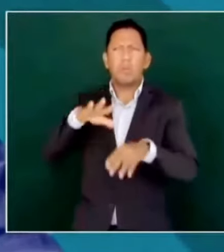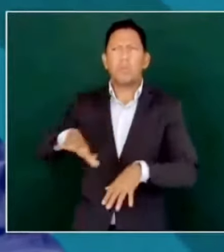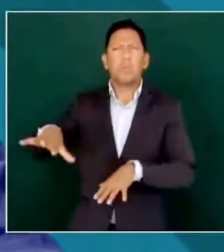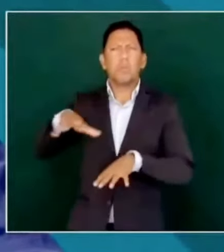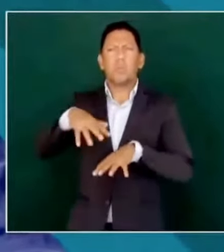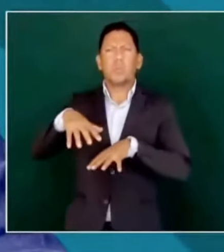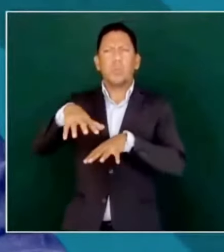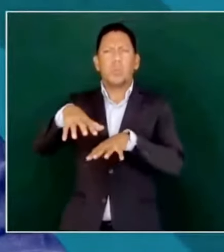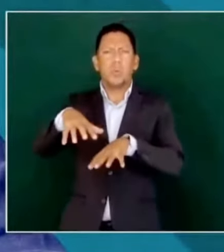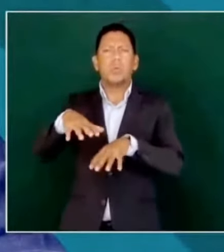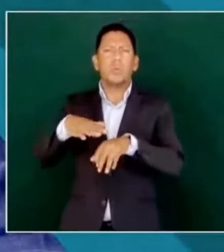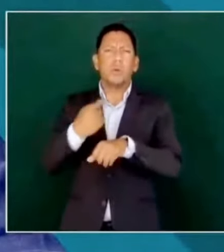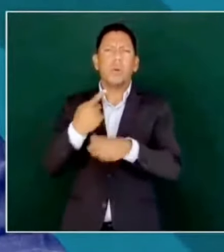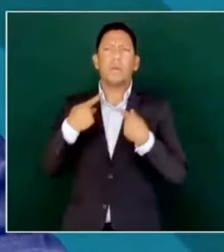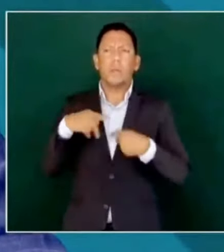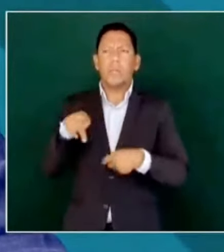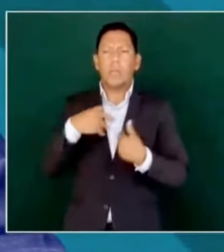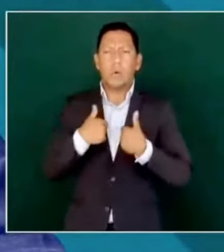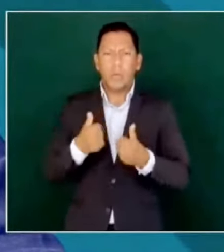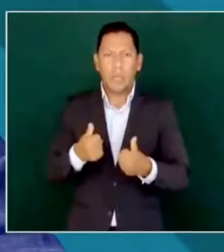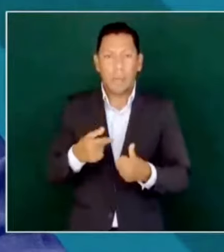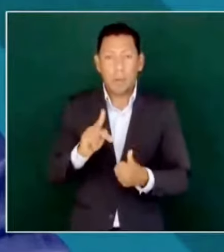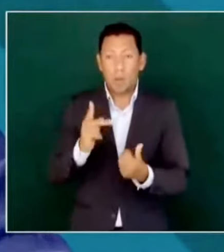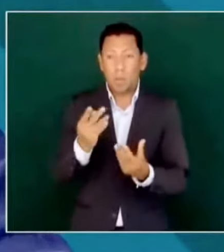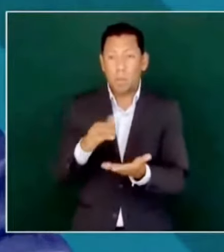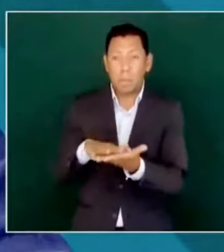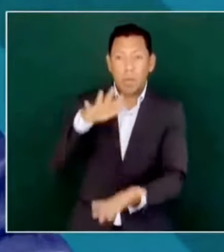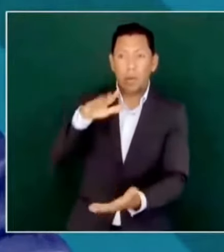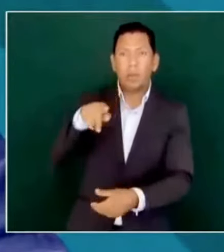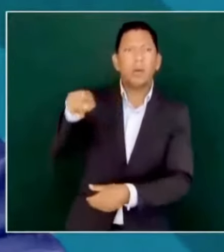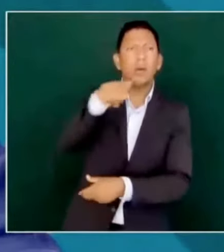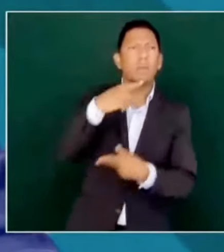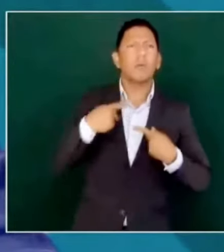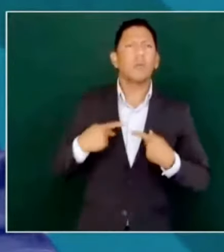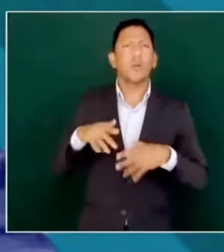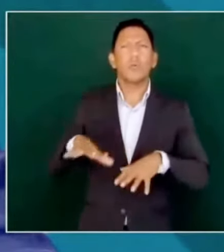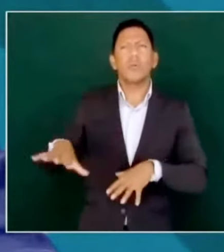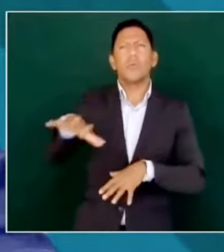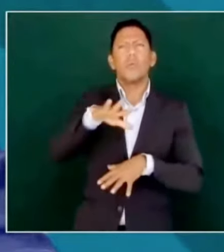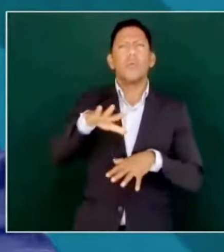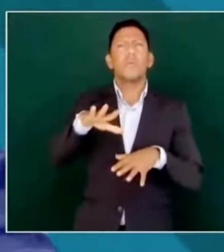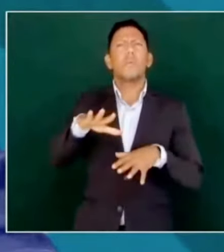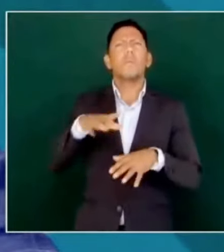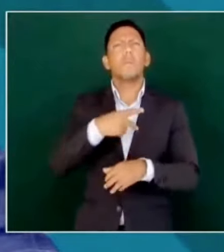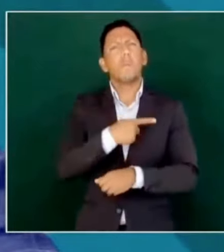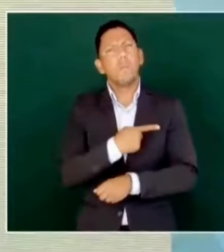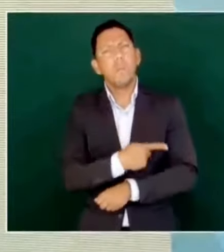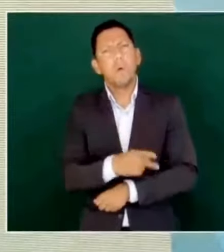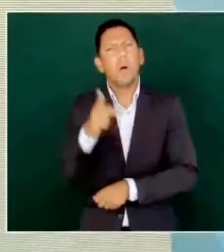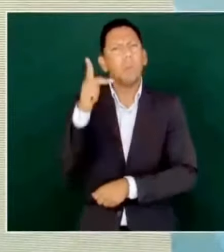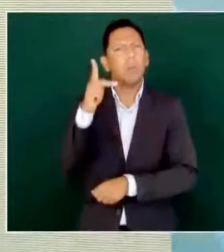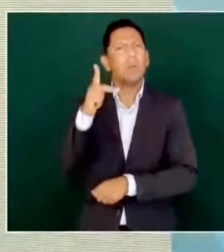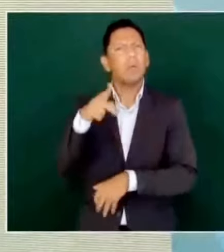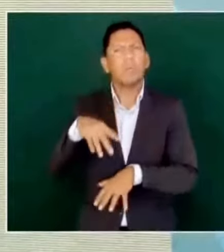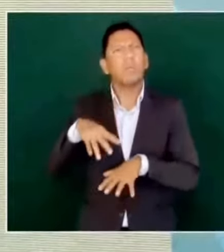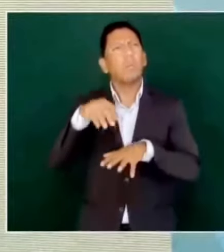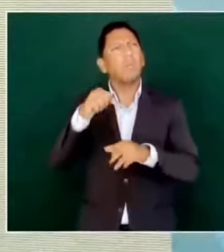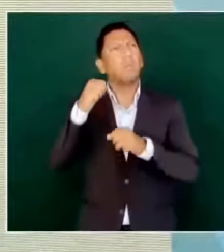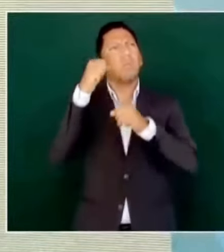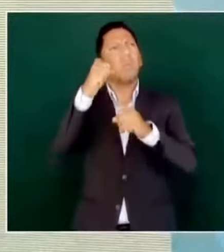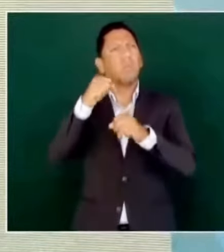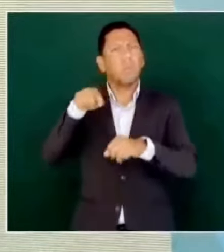gente consciente, pero la mayoría había los pobres y por eso